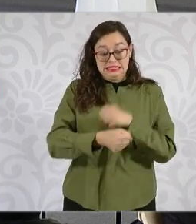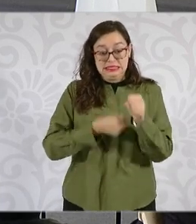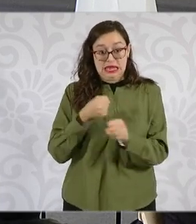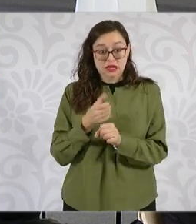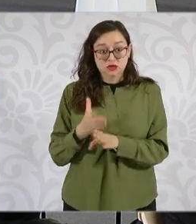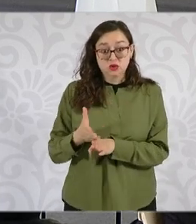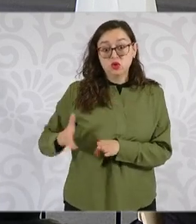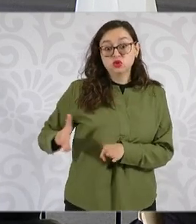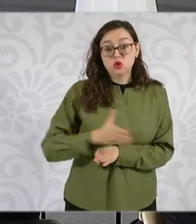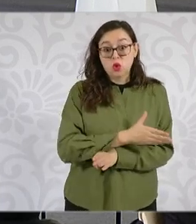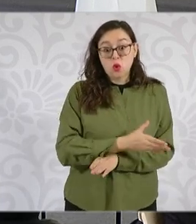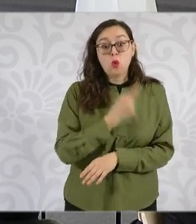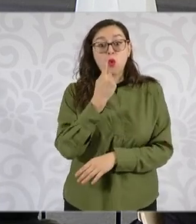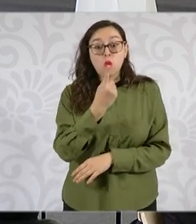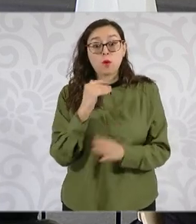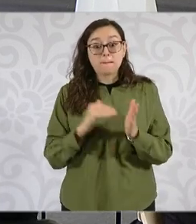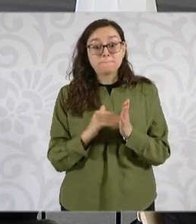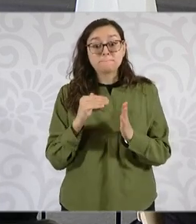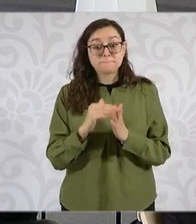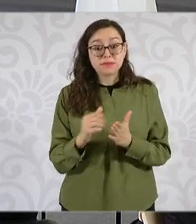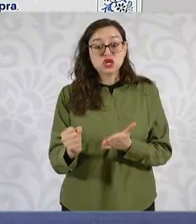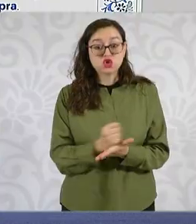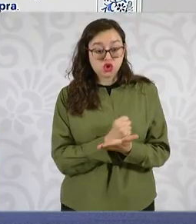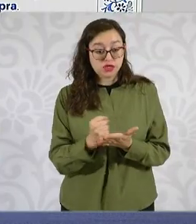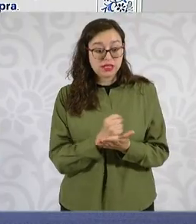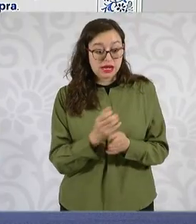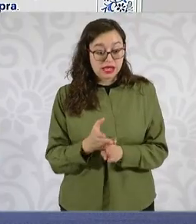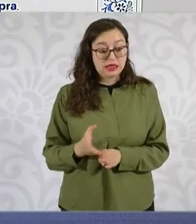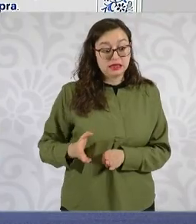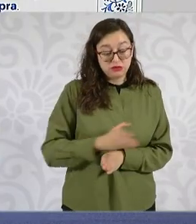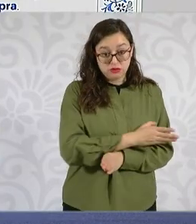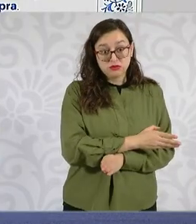Estamos estimando un 25 por ciento adicional.